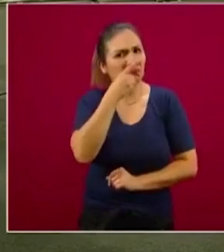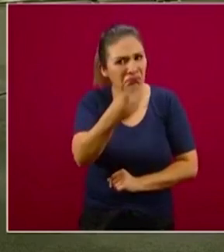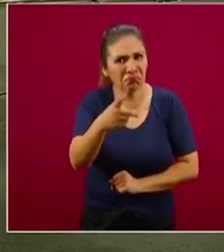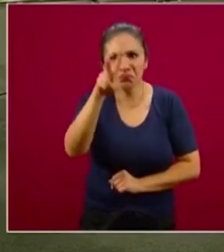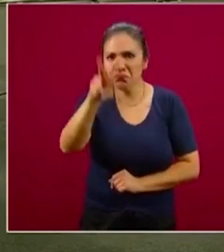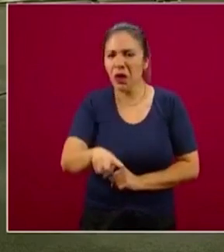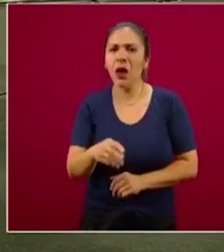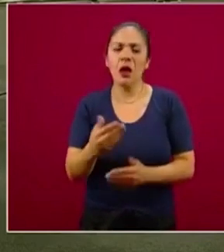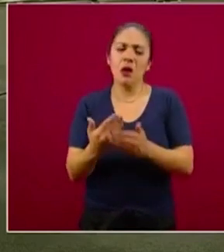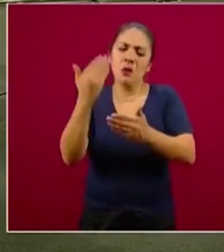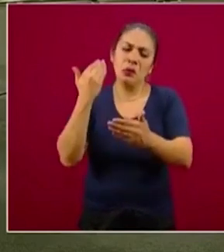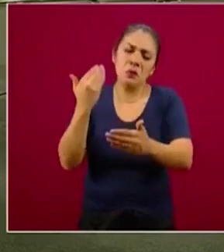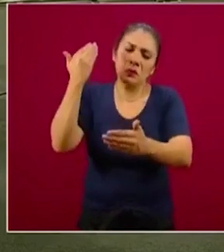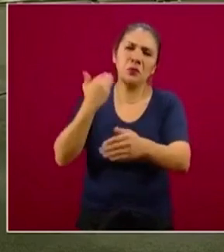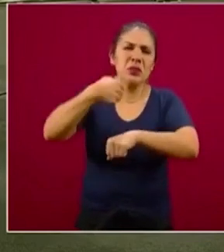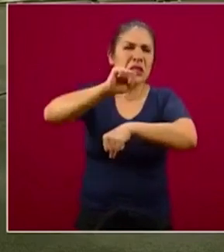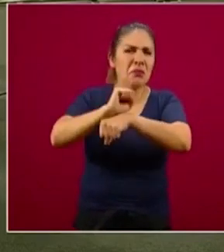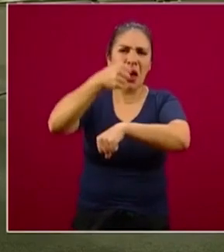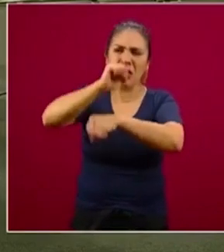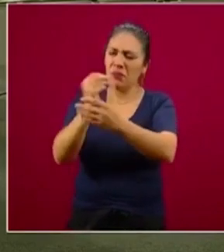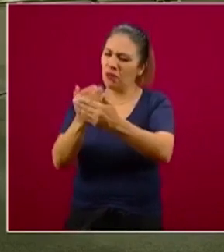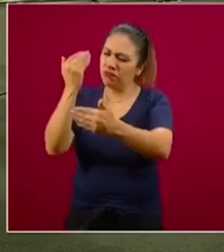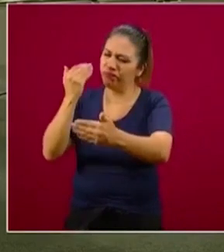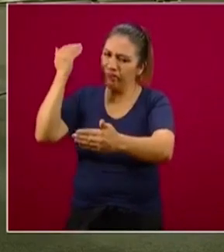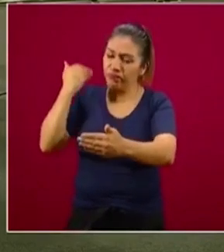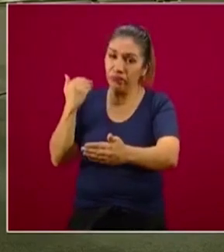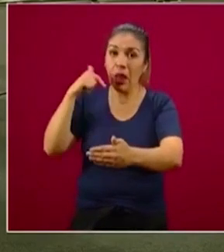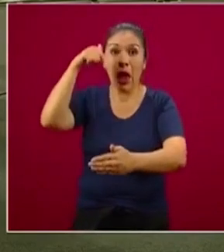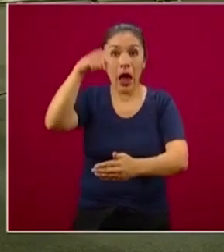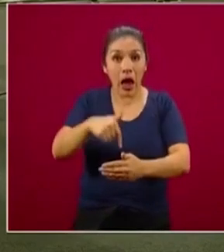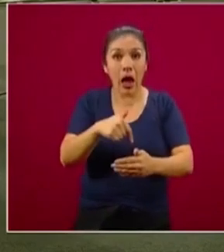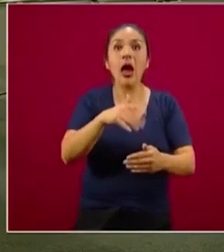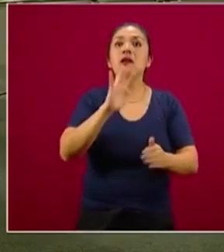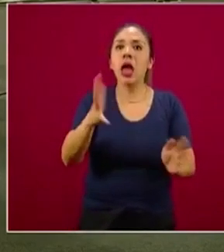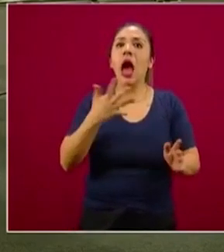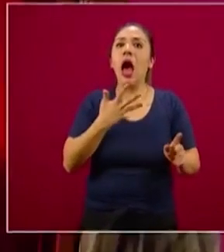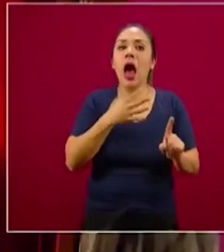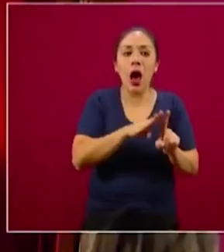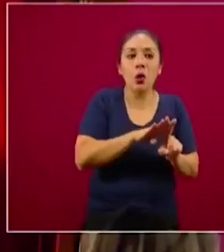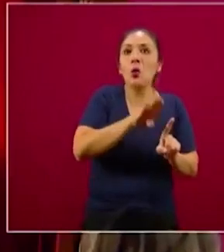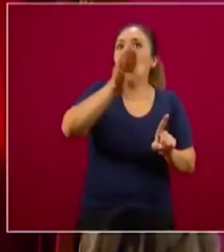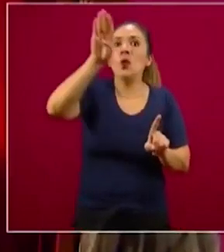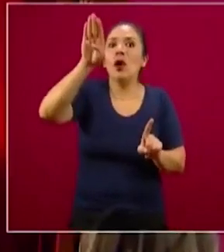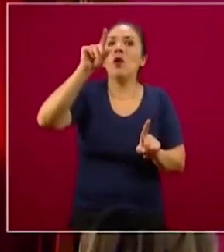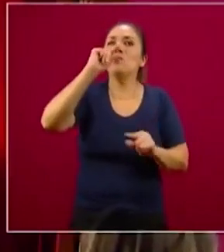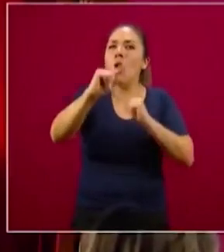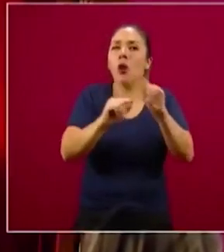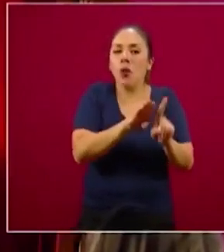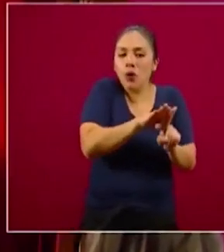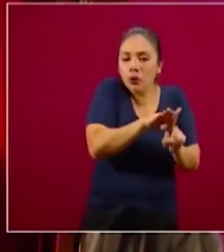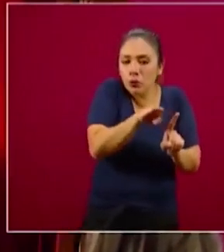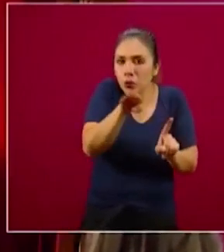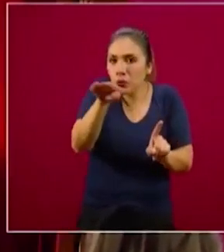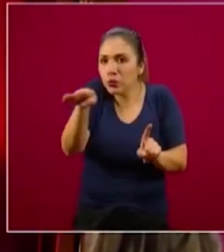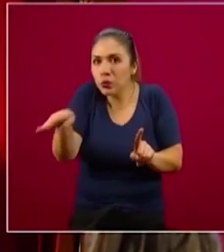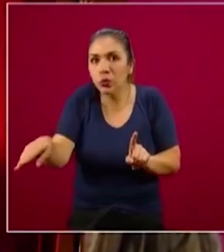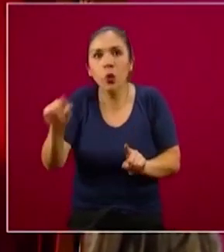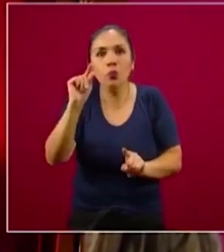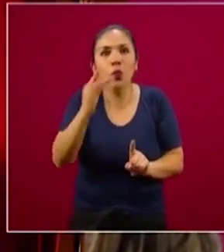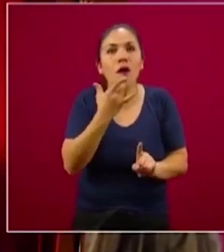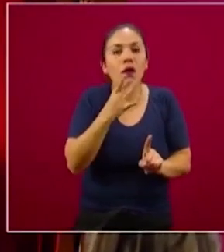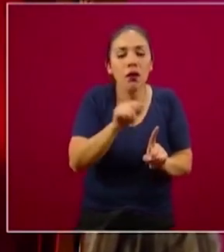desde hace varias semanas que la curva se aplanó o se está aplanando, porque continúa